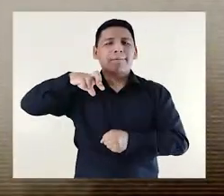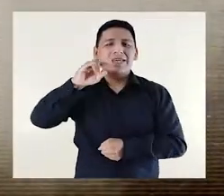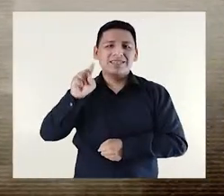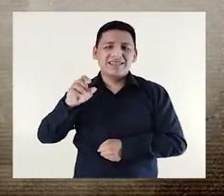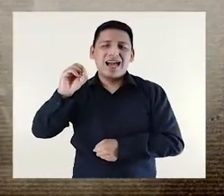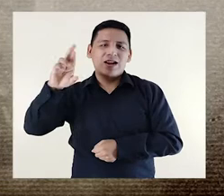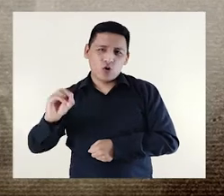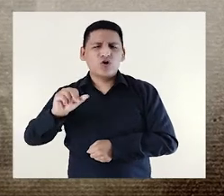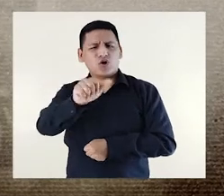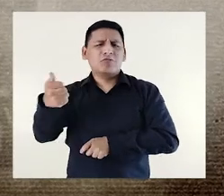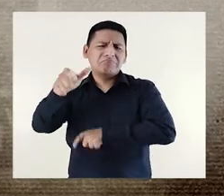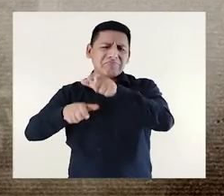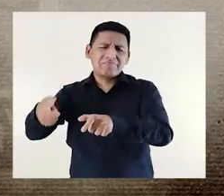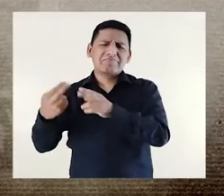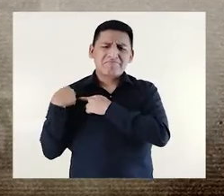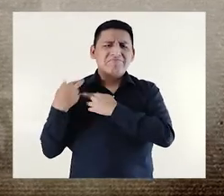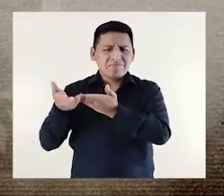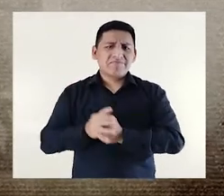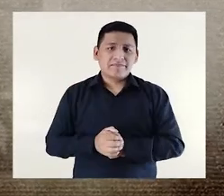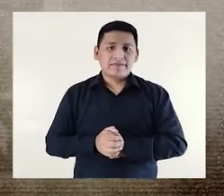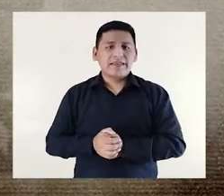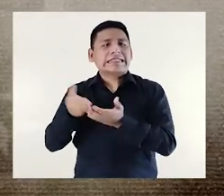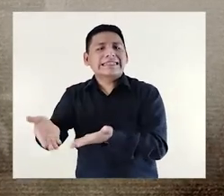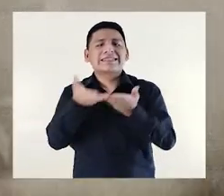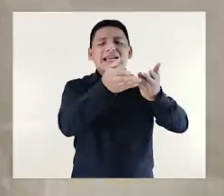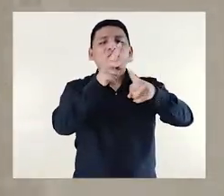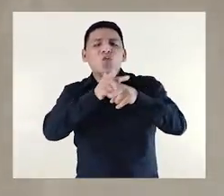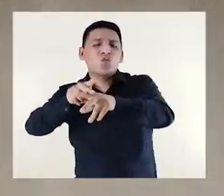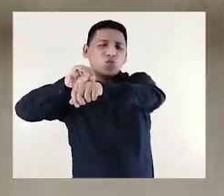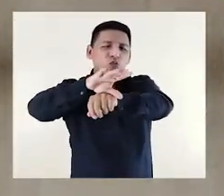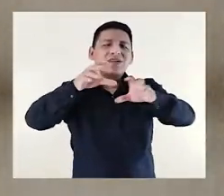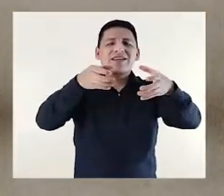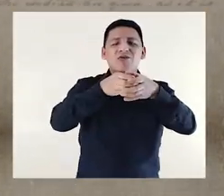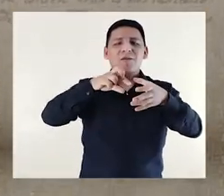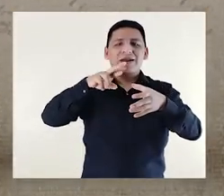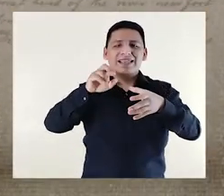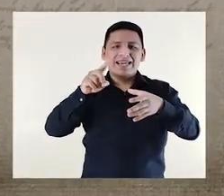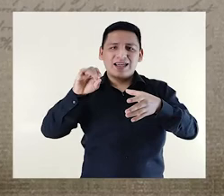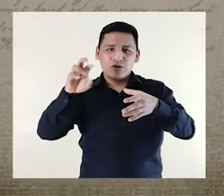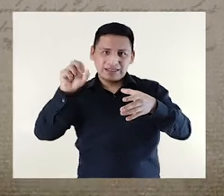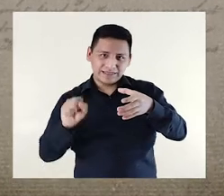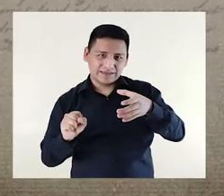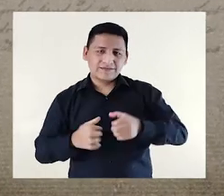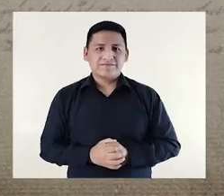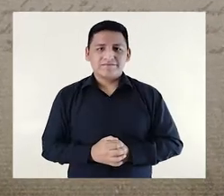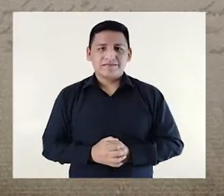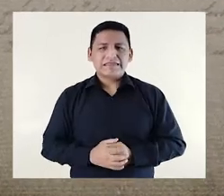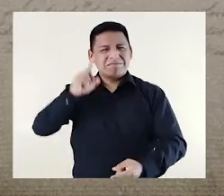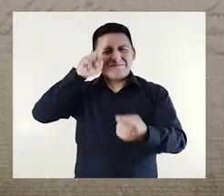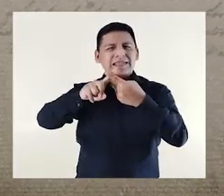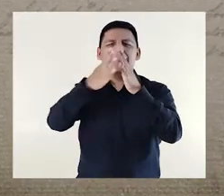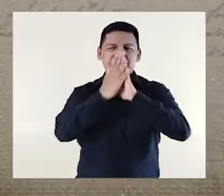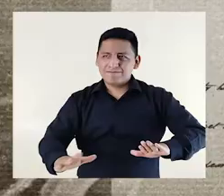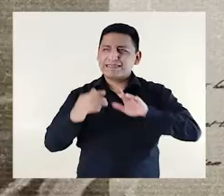conquistador Francisco Pizarro, entre otros personajes, bajo el cuidado pastoral de la Orden de Predicadores. Con el fin de apaciguar